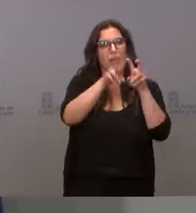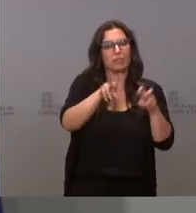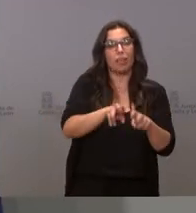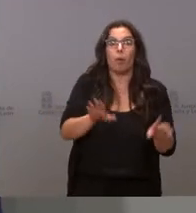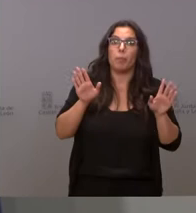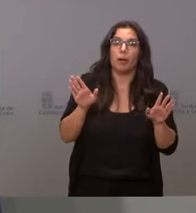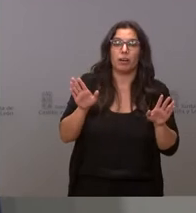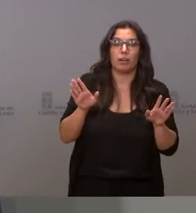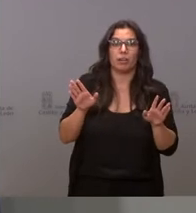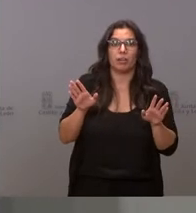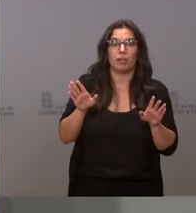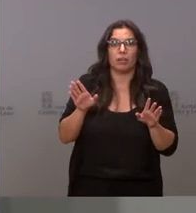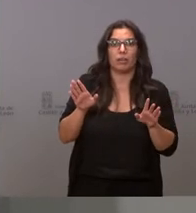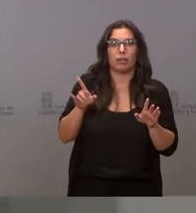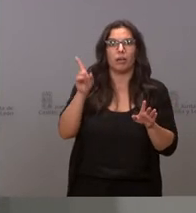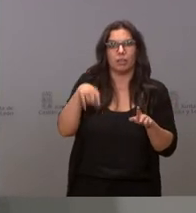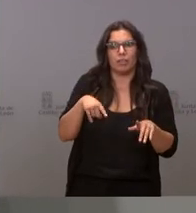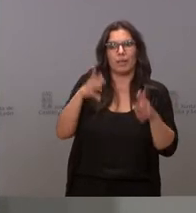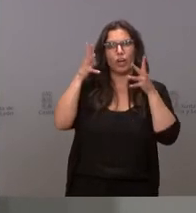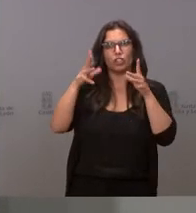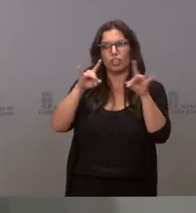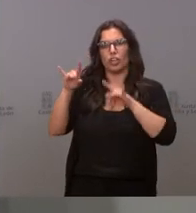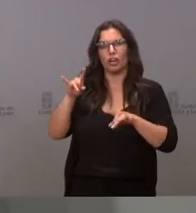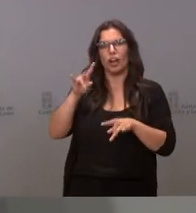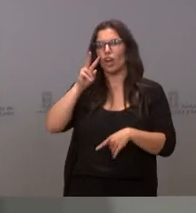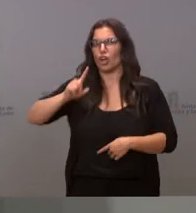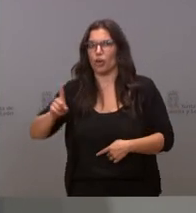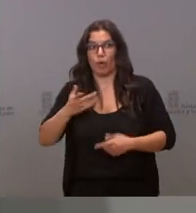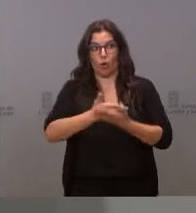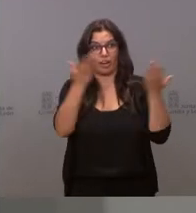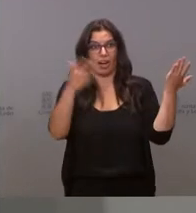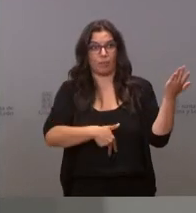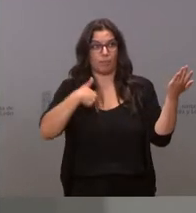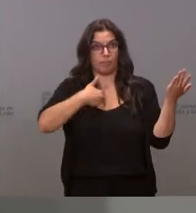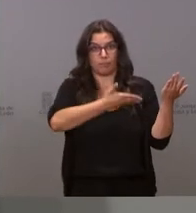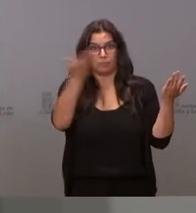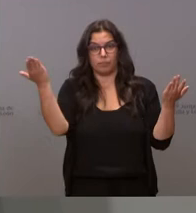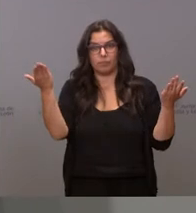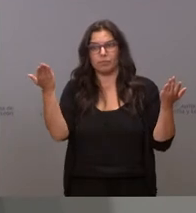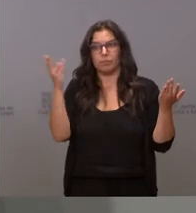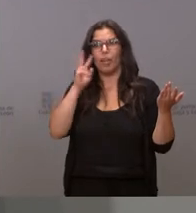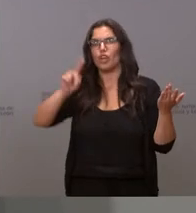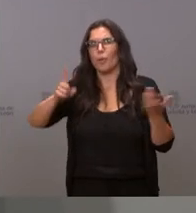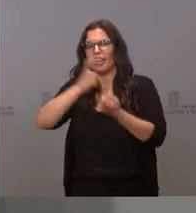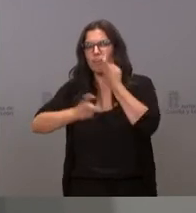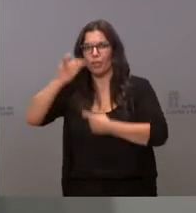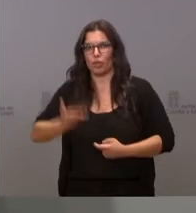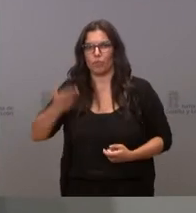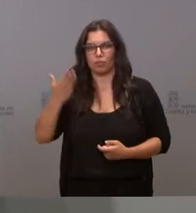que se oculta al Consejo Interterritorial y al conjunto de los ciudadanos una información esencial.